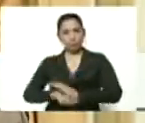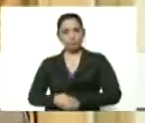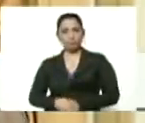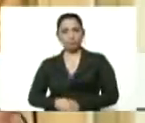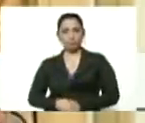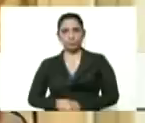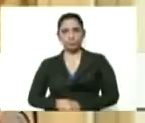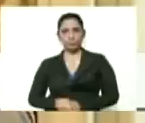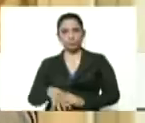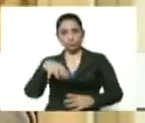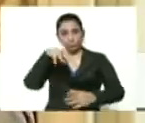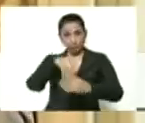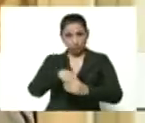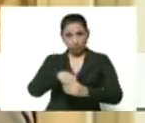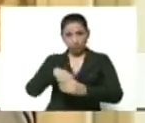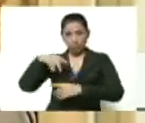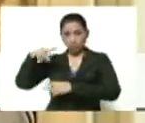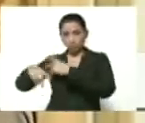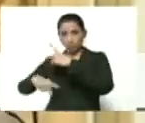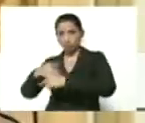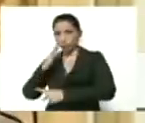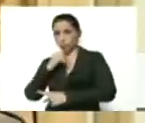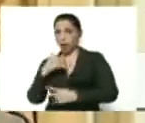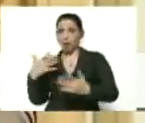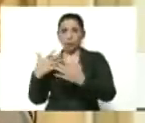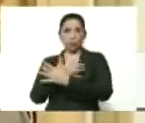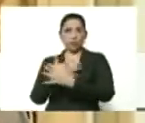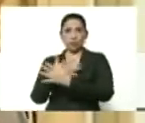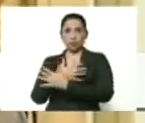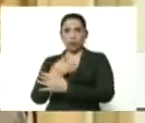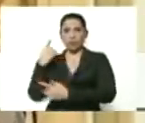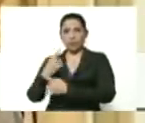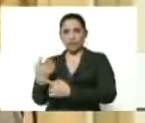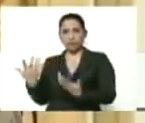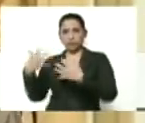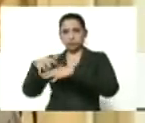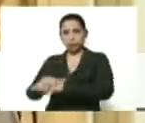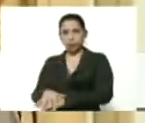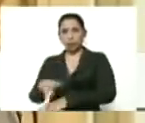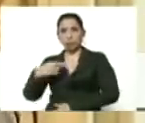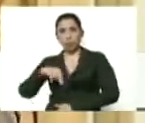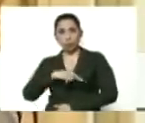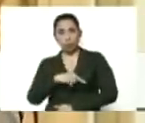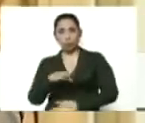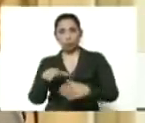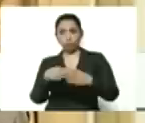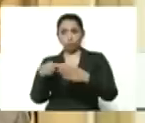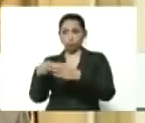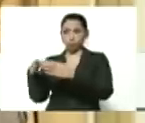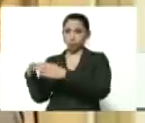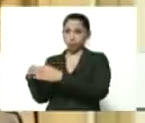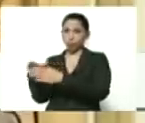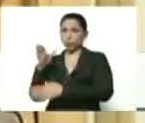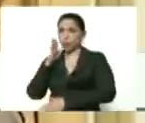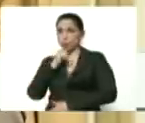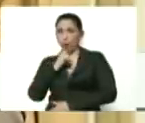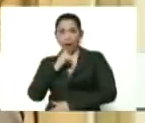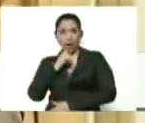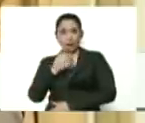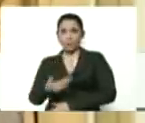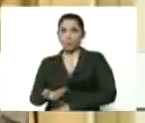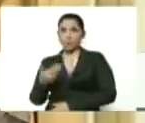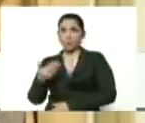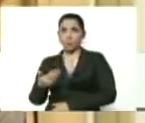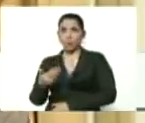entre cuarentena y producción no hay contradicción y en efecto nosotros a los sectores no esenciales